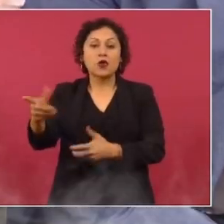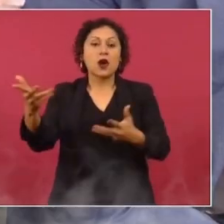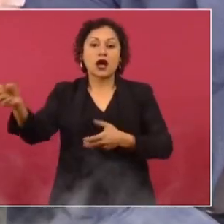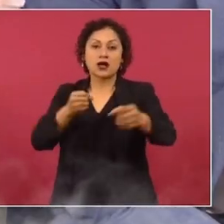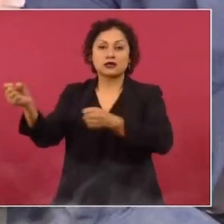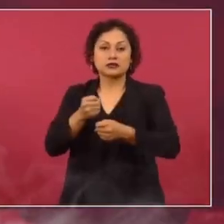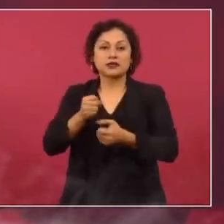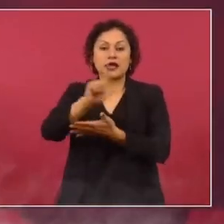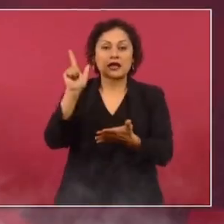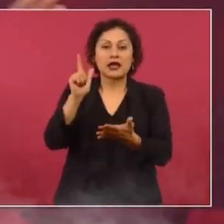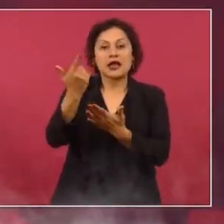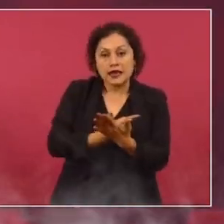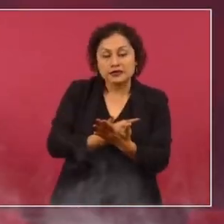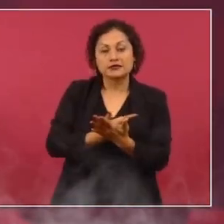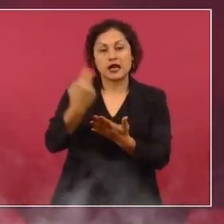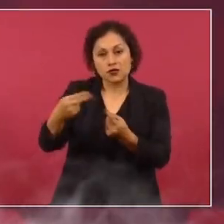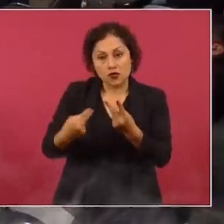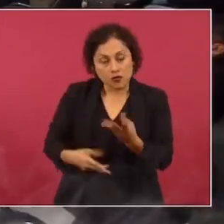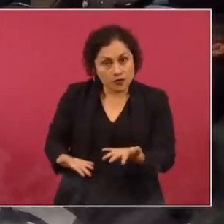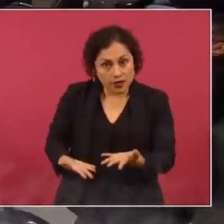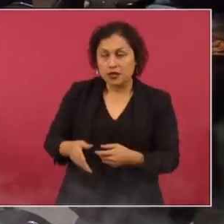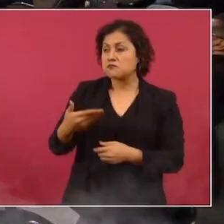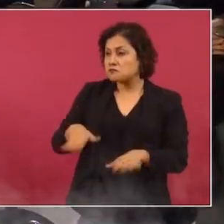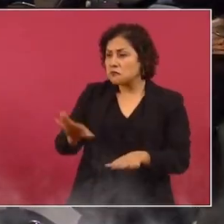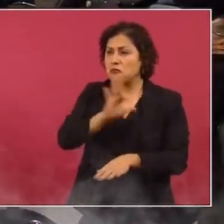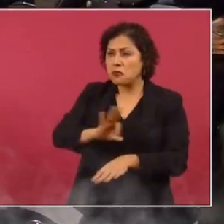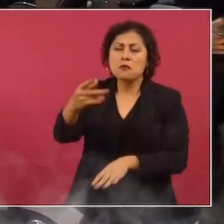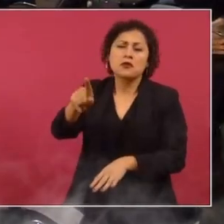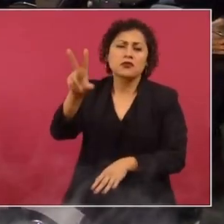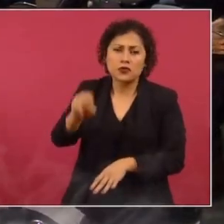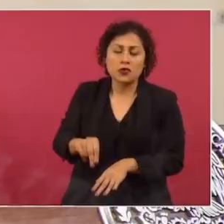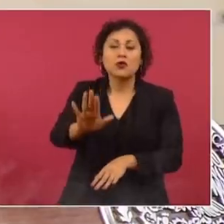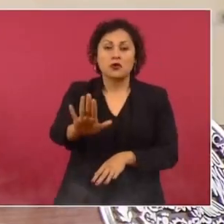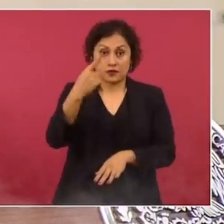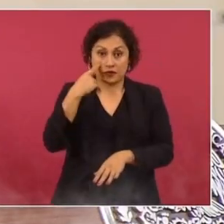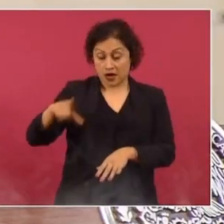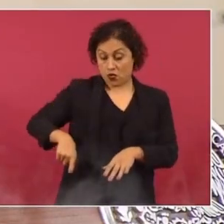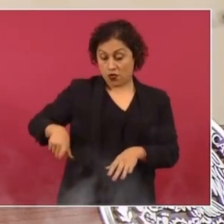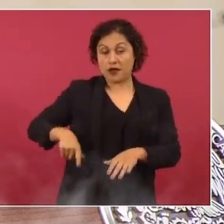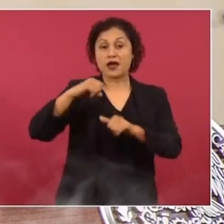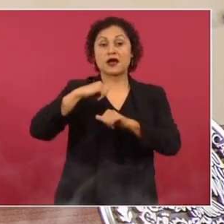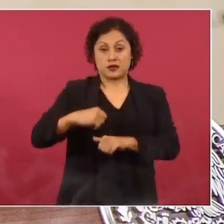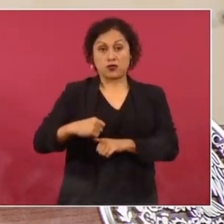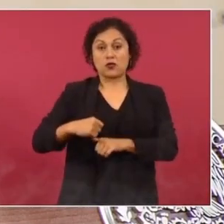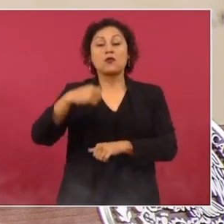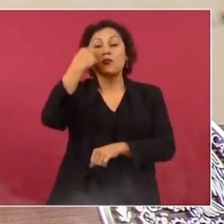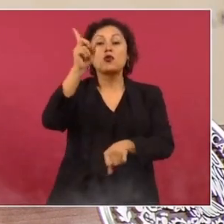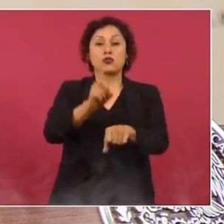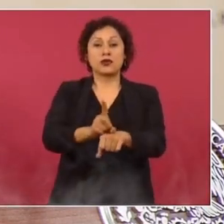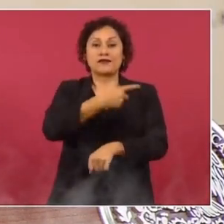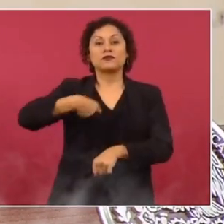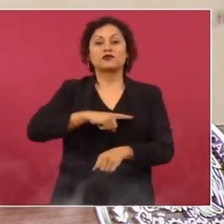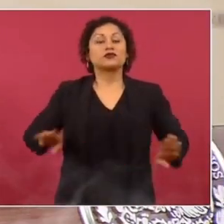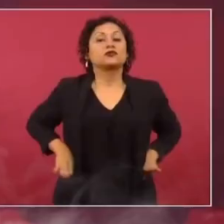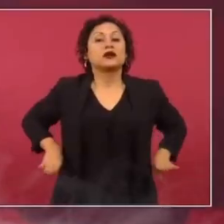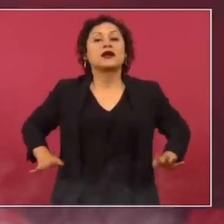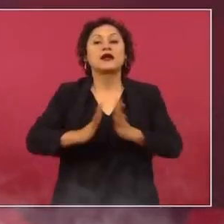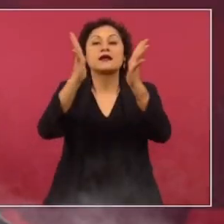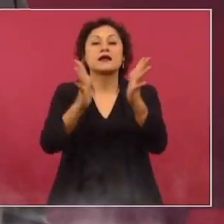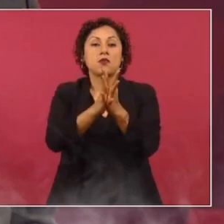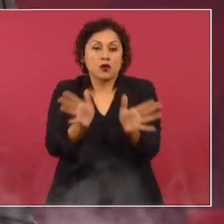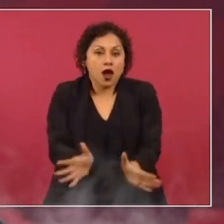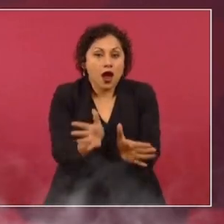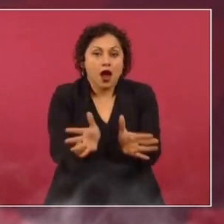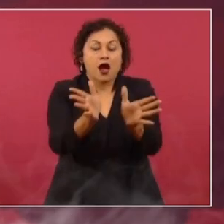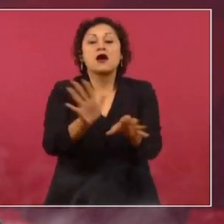los... Puede ser, pero no, ahora lo voy a explicar. Y la otra... voluntad de parte del gobierno. Nosotros somos demócratas porque nosotros padecimos